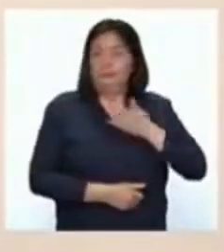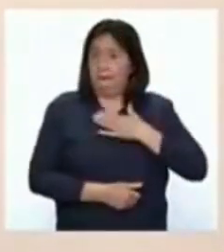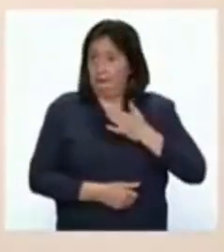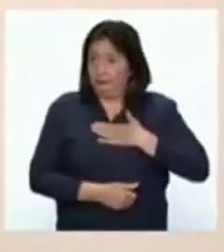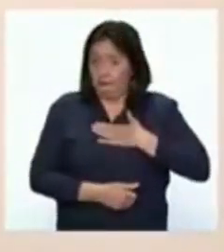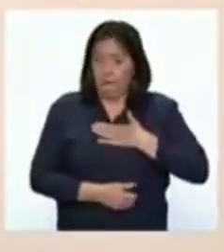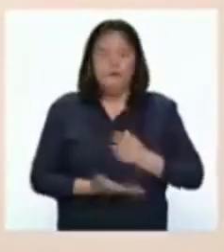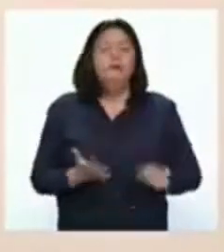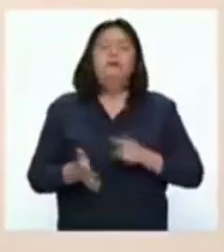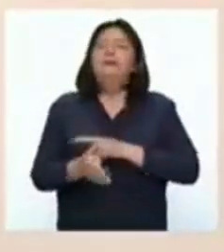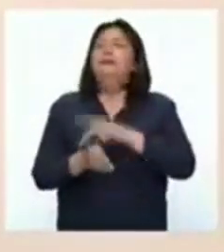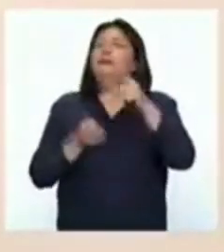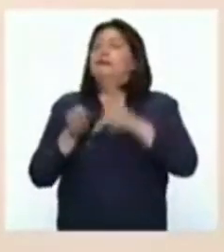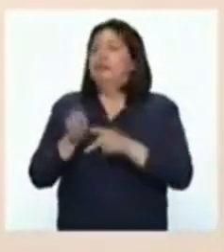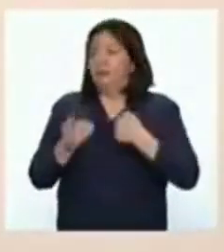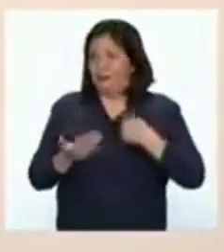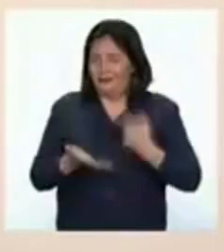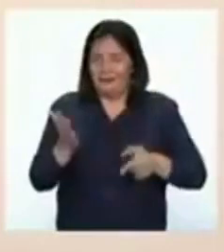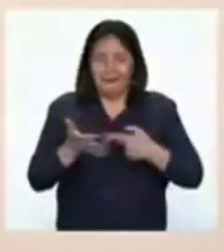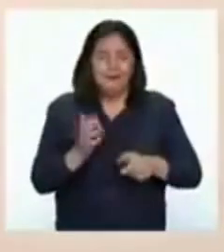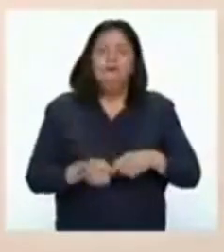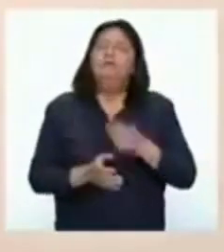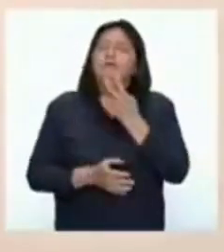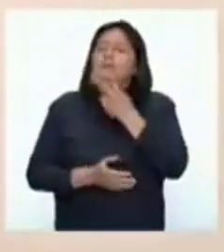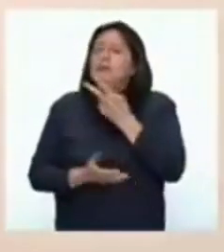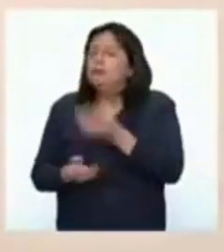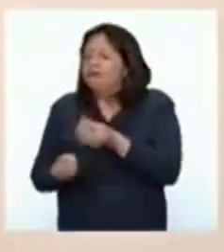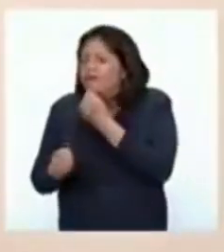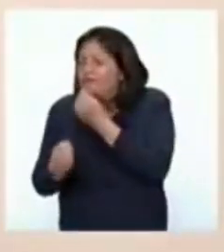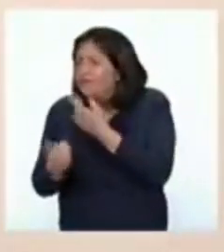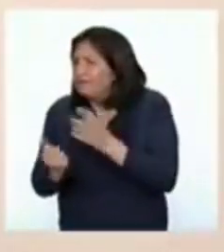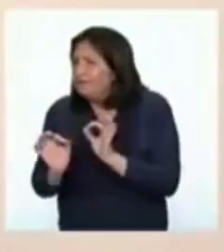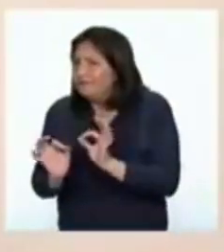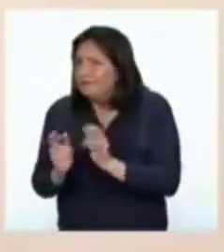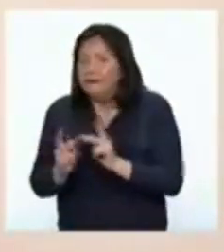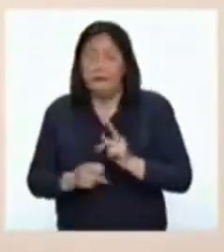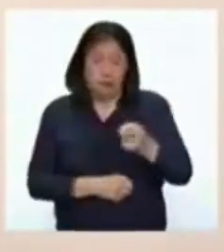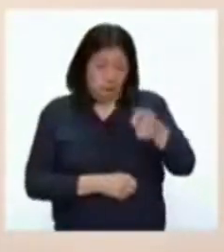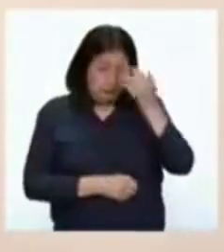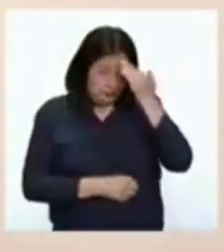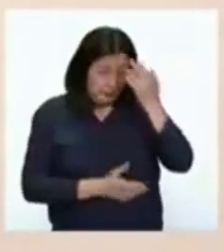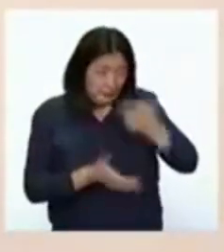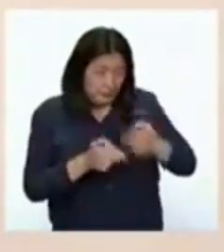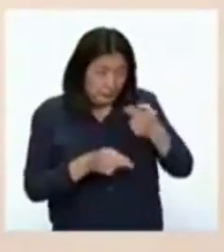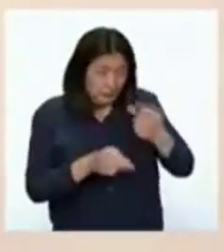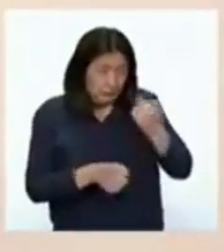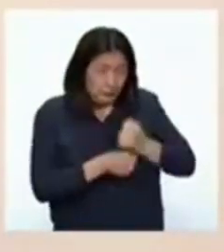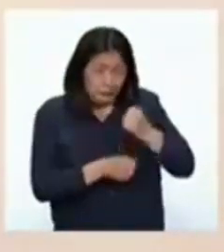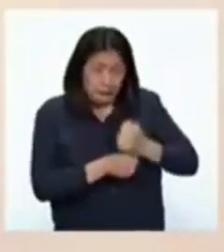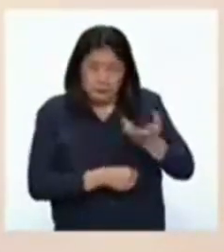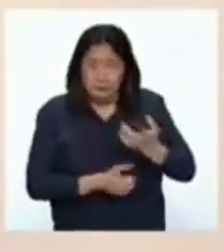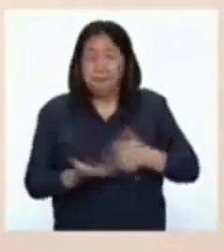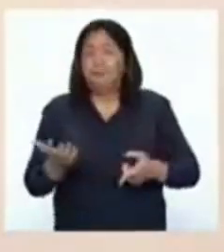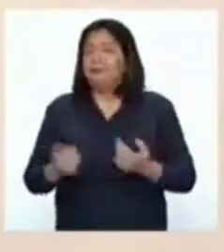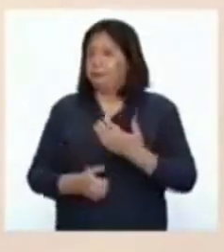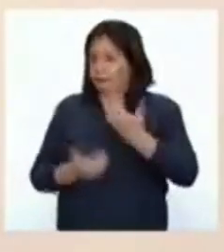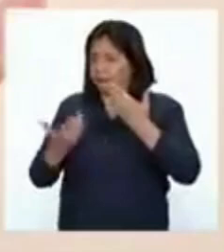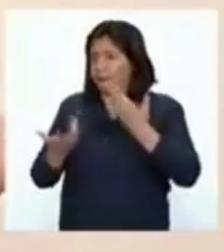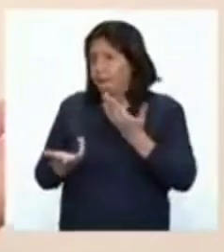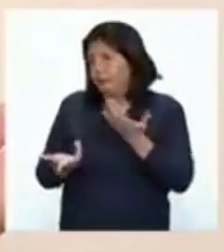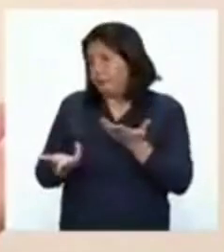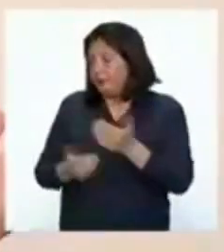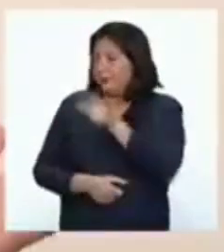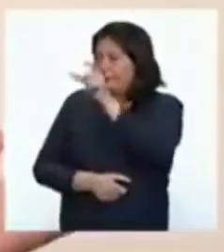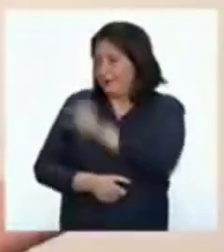nutricionista de profesión. ¿Ustedes saben cuál es la función de un nutricionista? Pues bien, un nutricionista